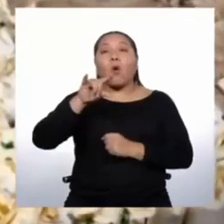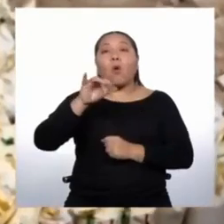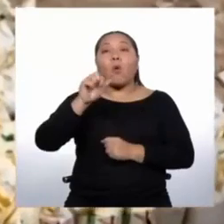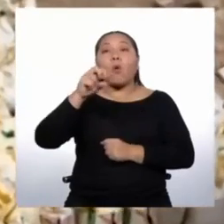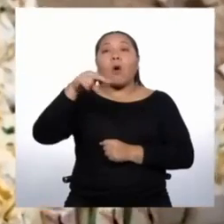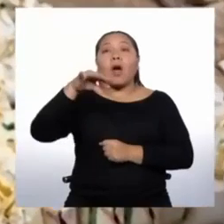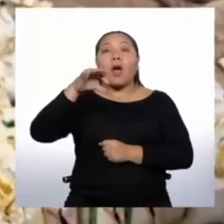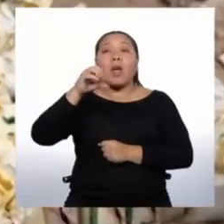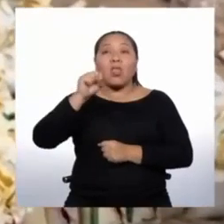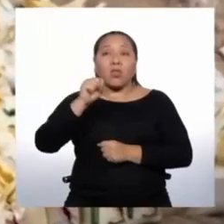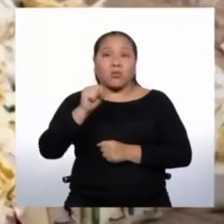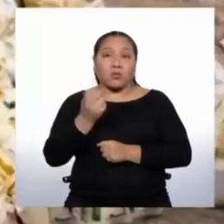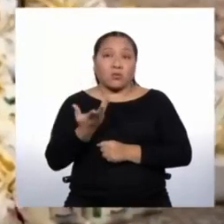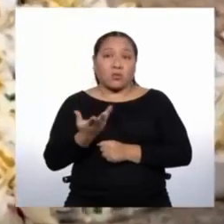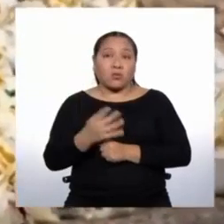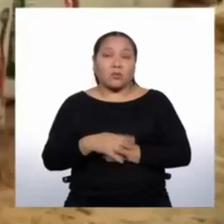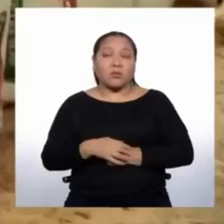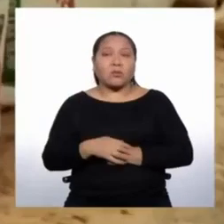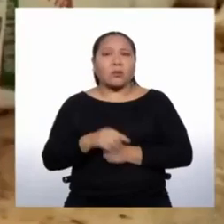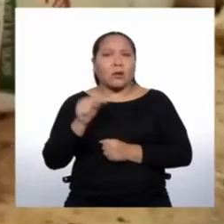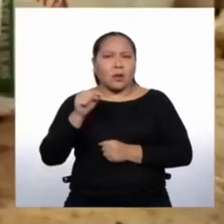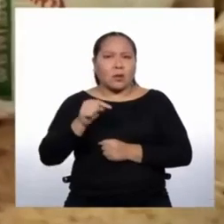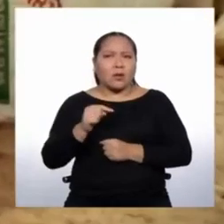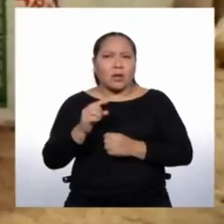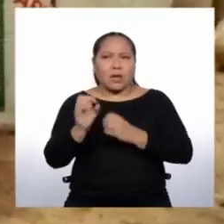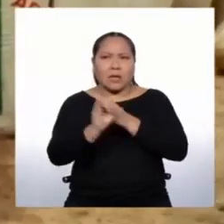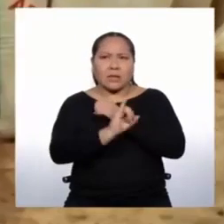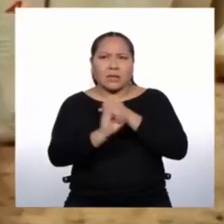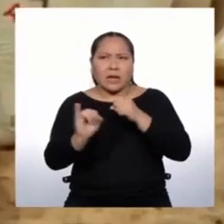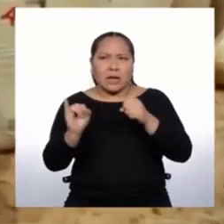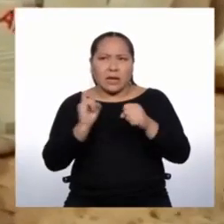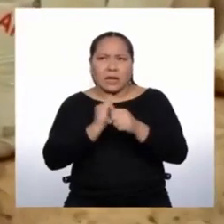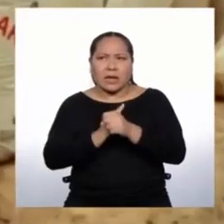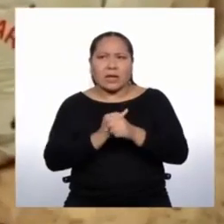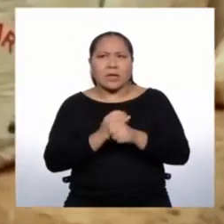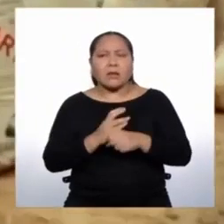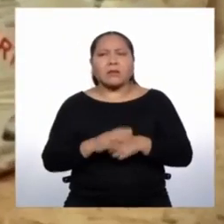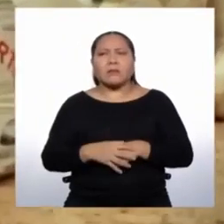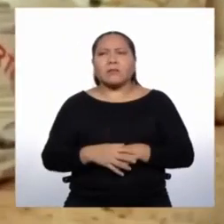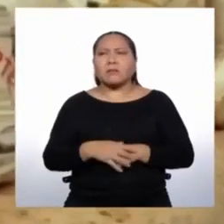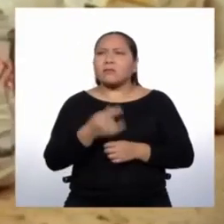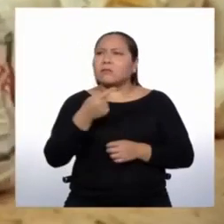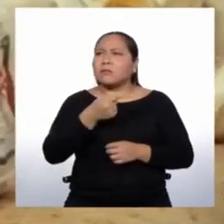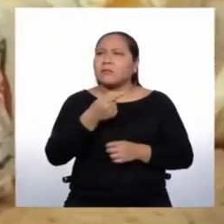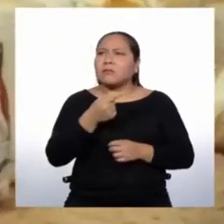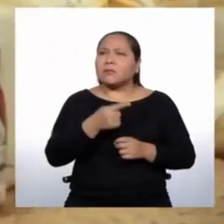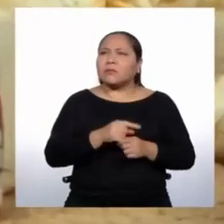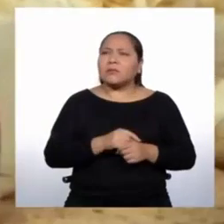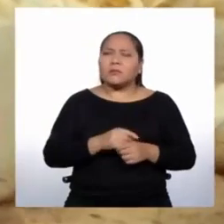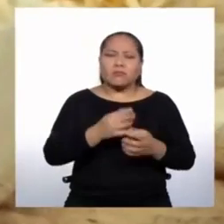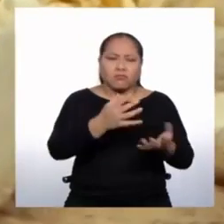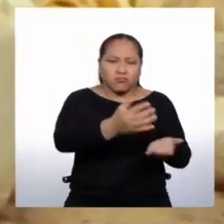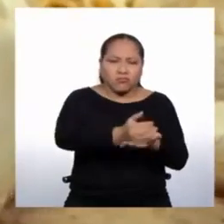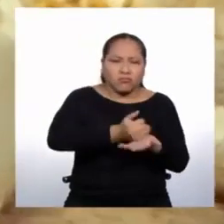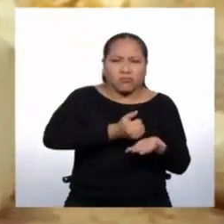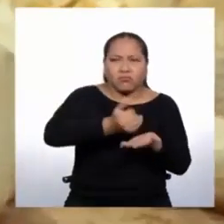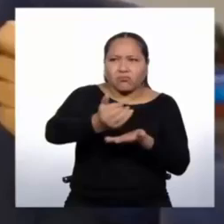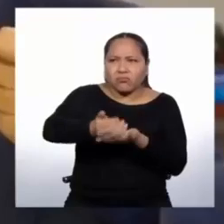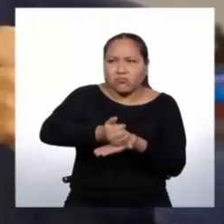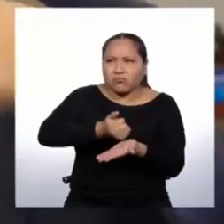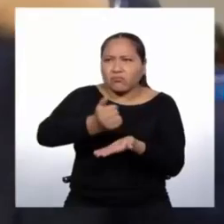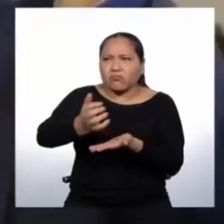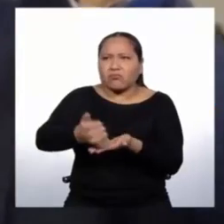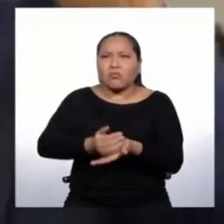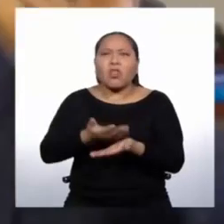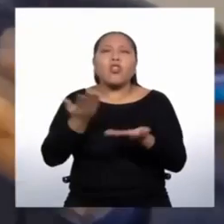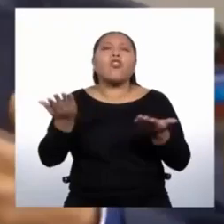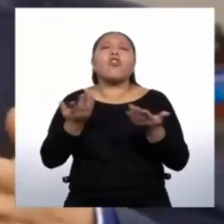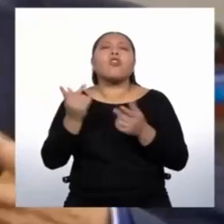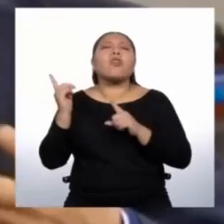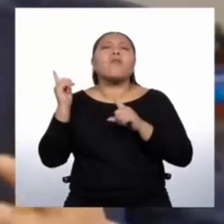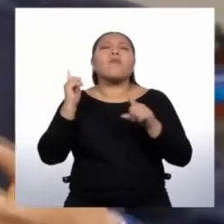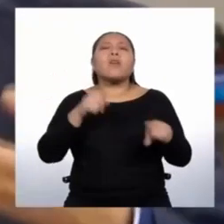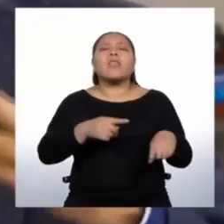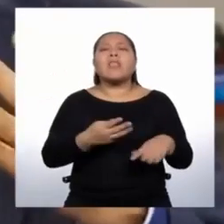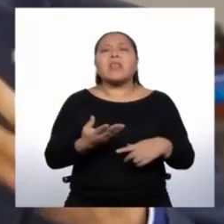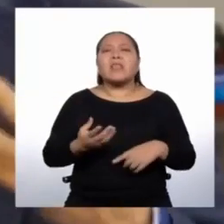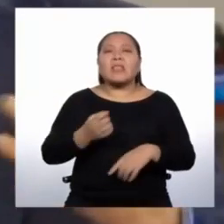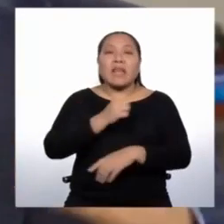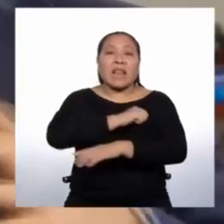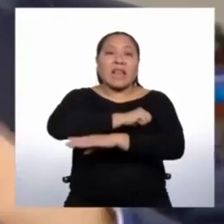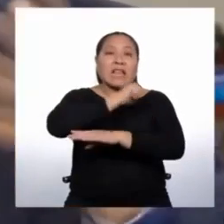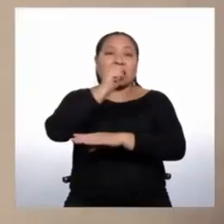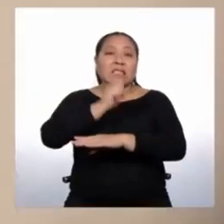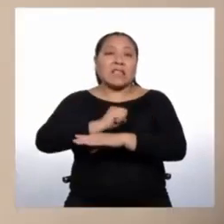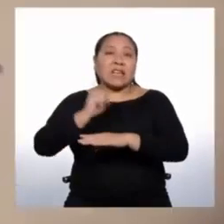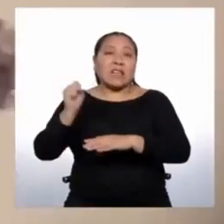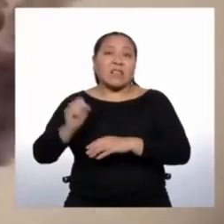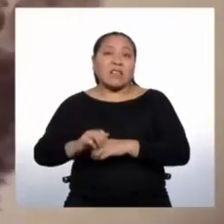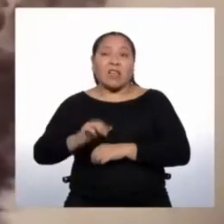Asia y varias islas costeras, y uno le pregunta el origen de esos muchachos, esos señores, es de la sierra de Ancas, de